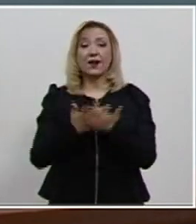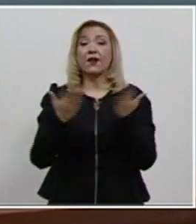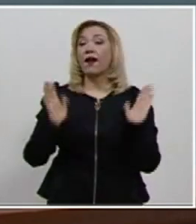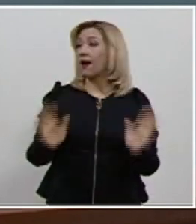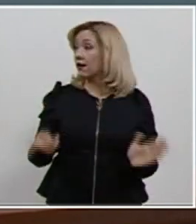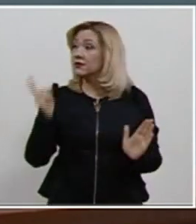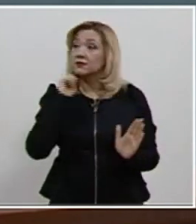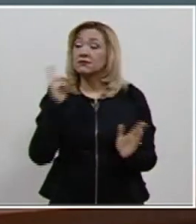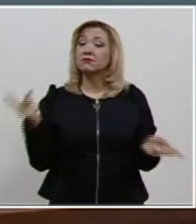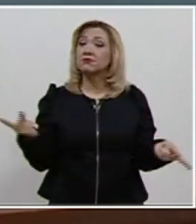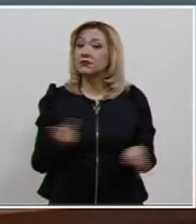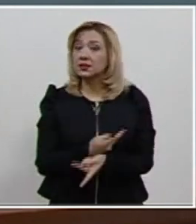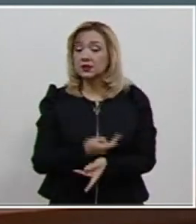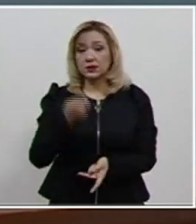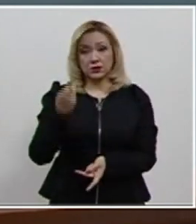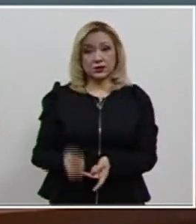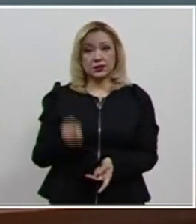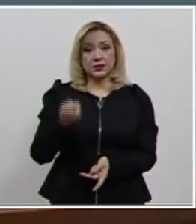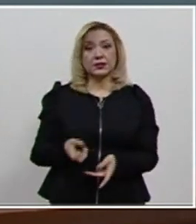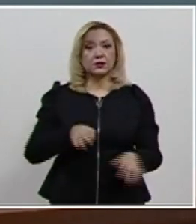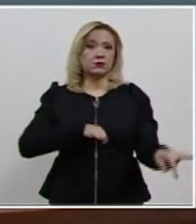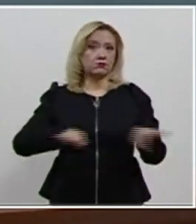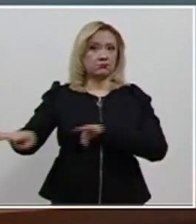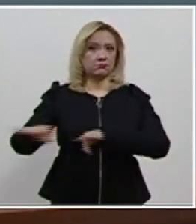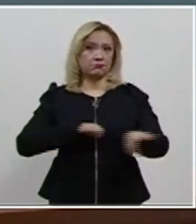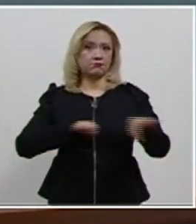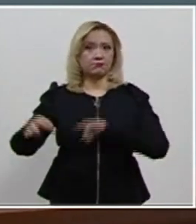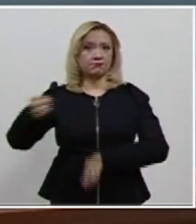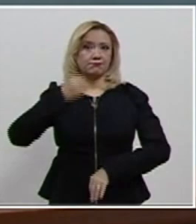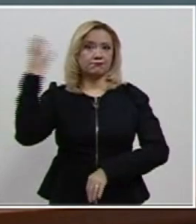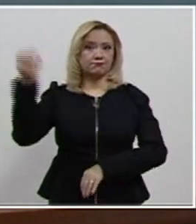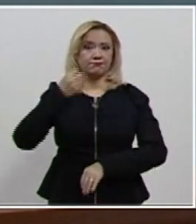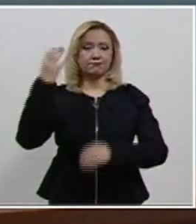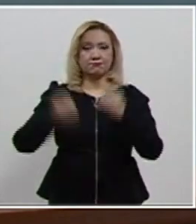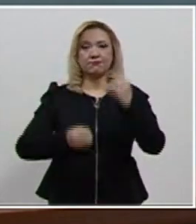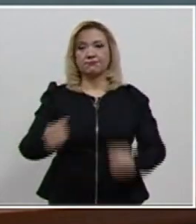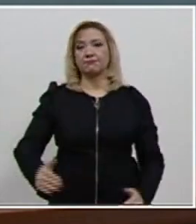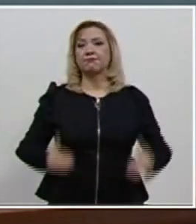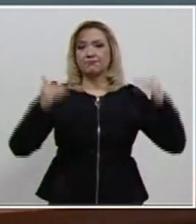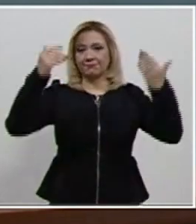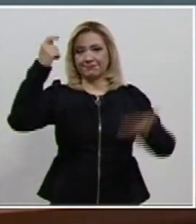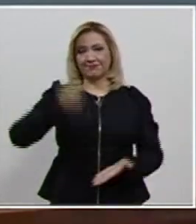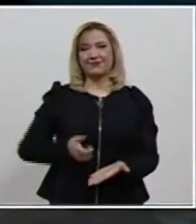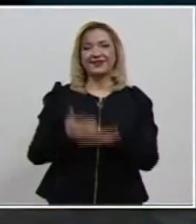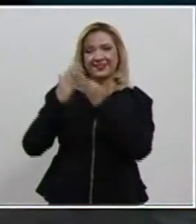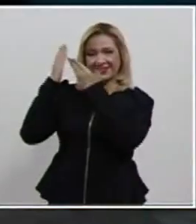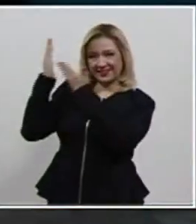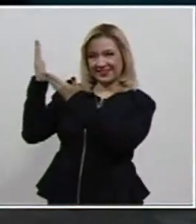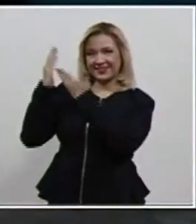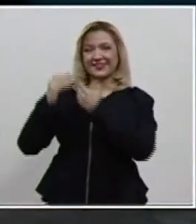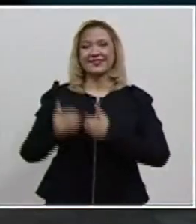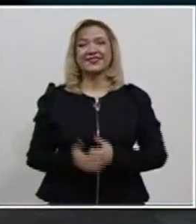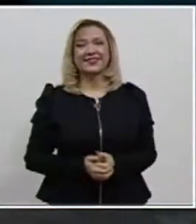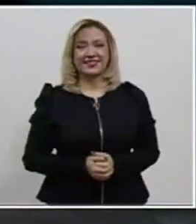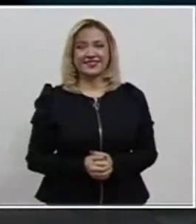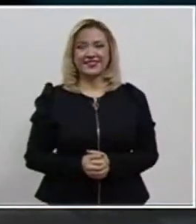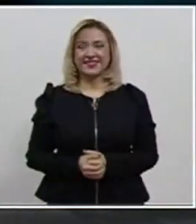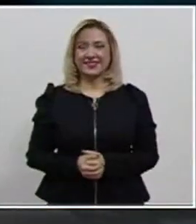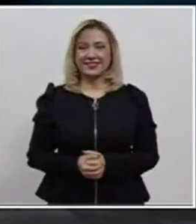transcurrió en la primera sesión de trabajo jurisdiccional del Pleno de la Corte de este año. Adelante Mario, te escuchamos.